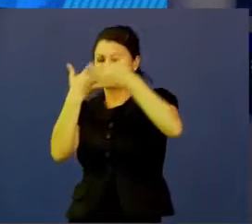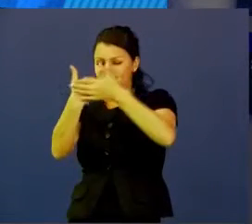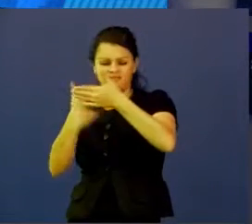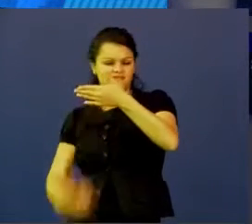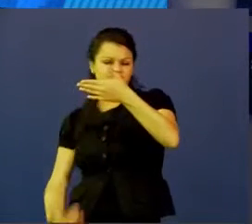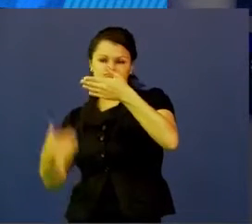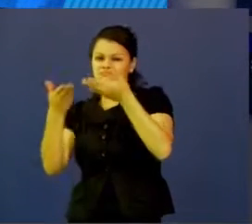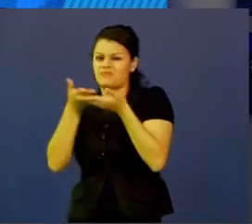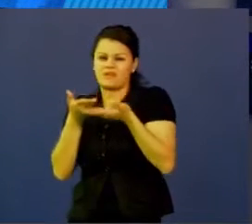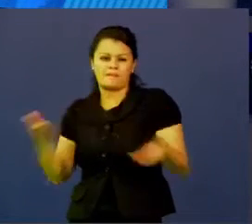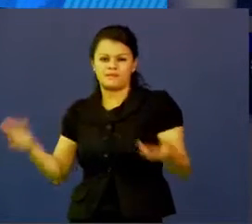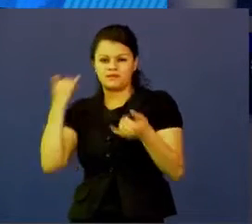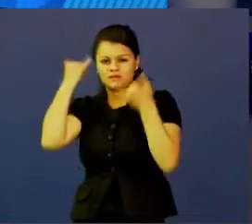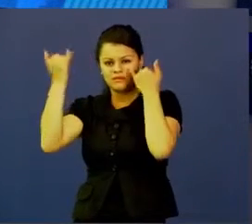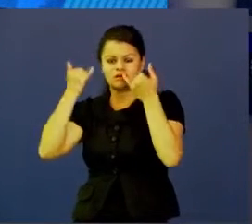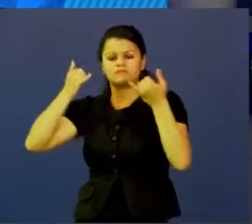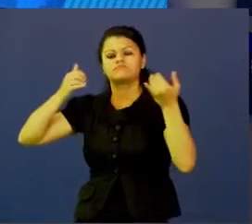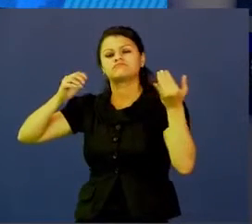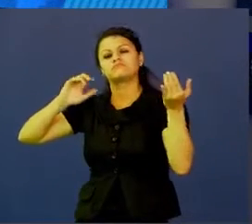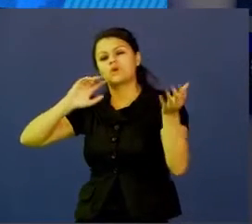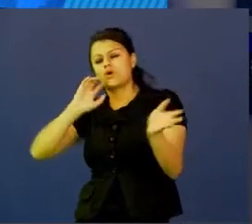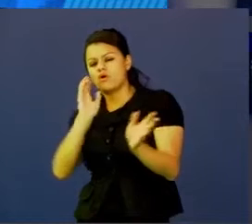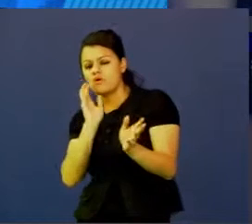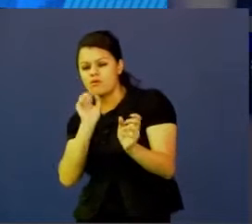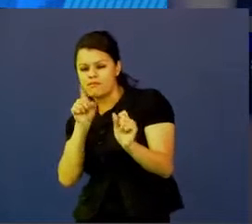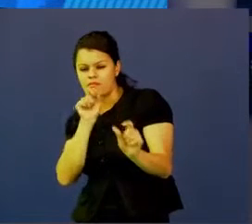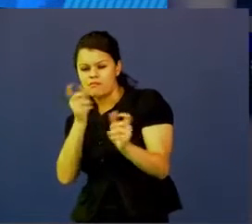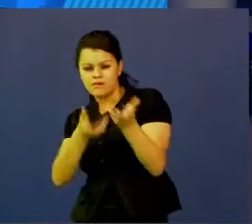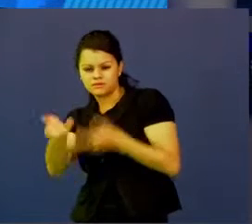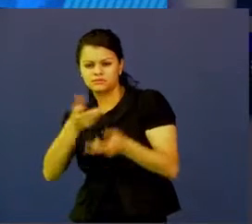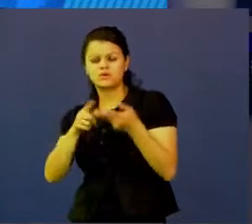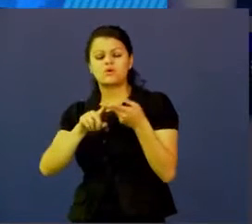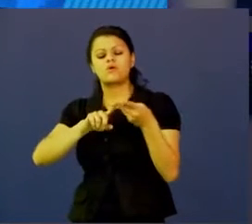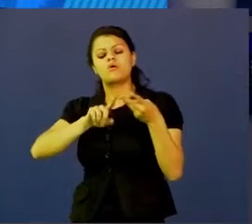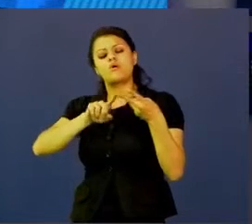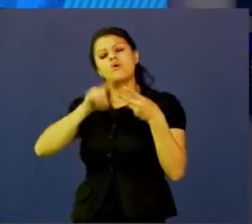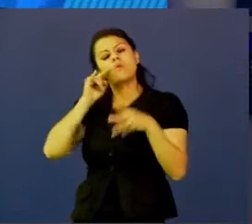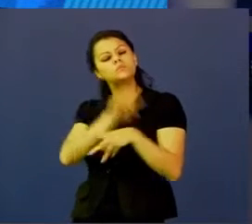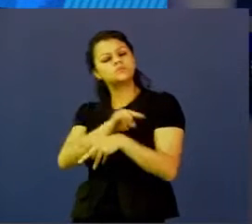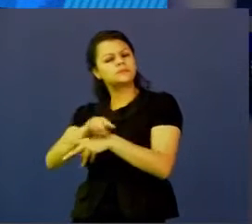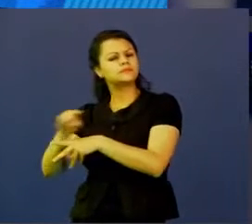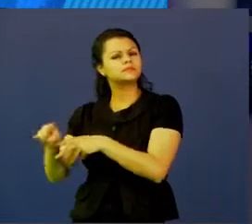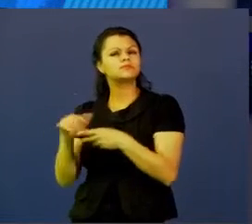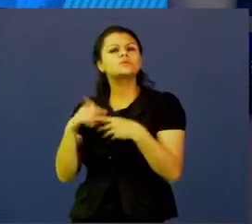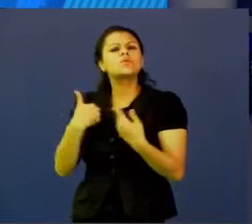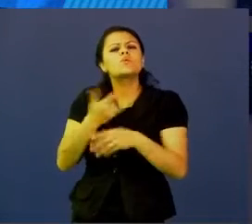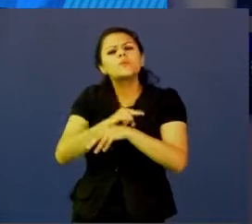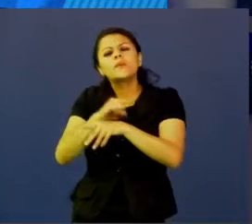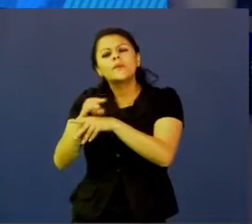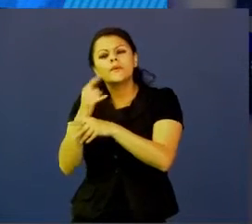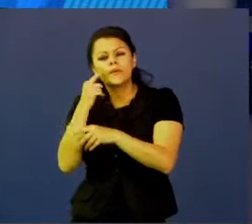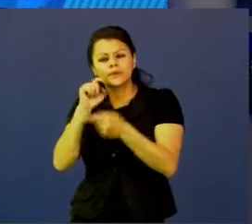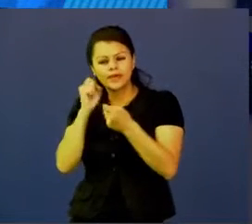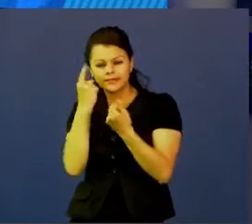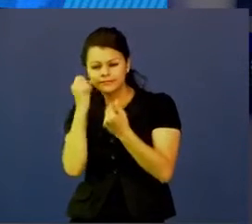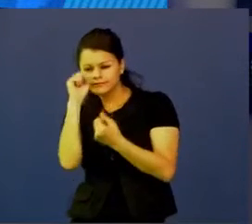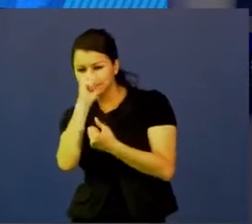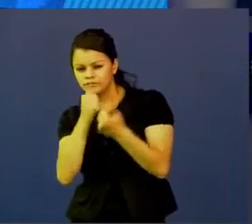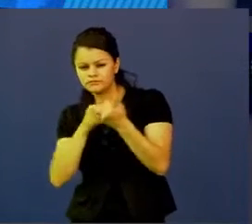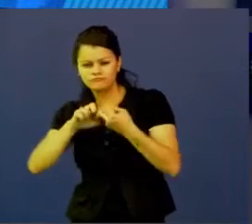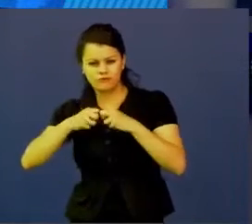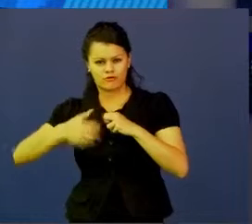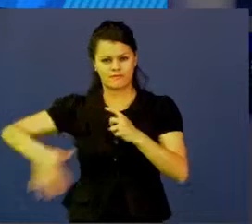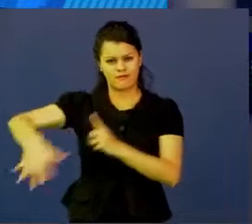entonces tenemos herramientas de conversación, herramientas de observación, cómo yo hago observación para entender cuáles son esas problemáticas del